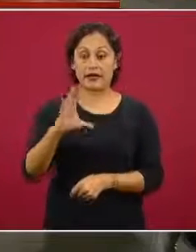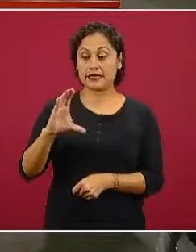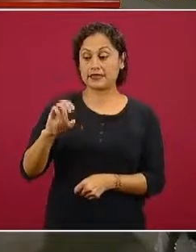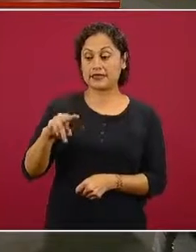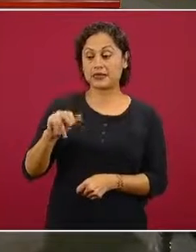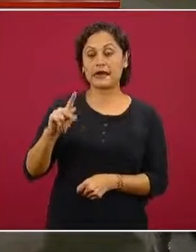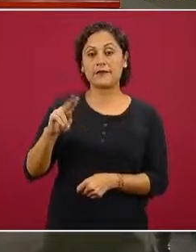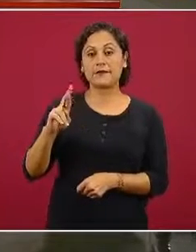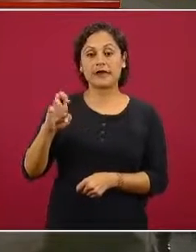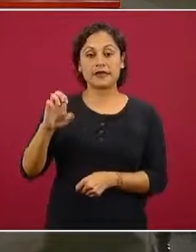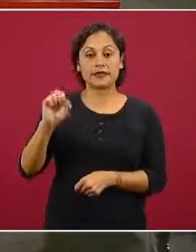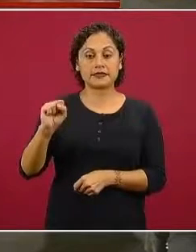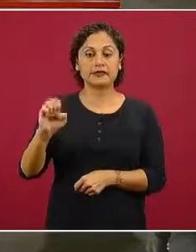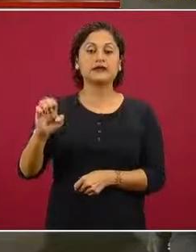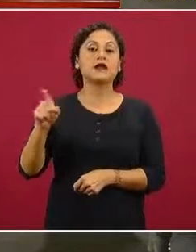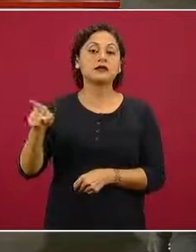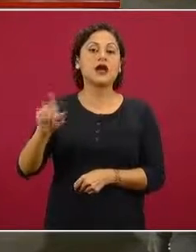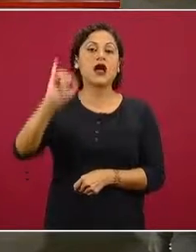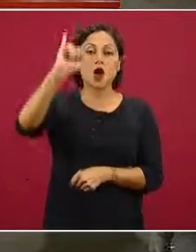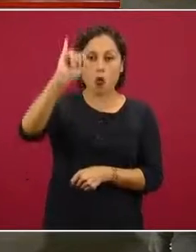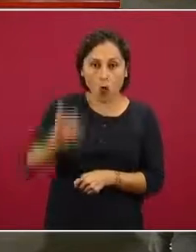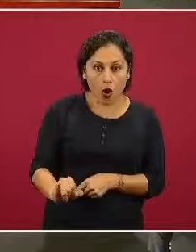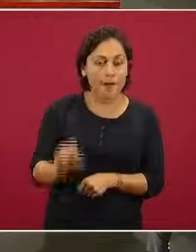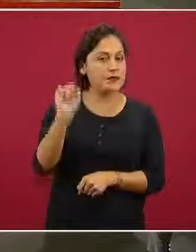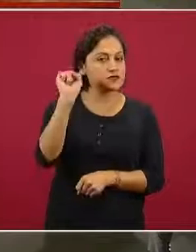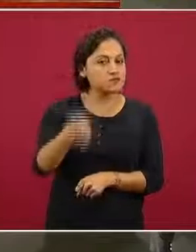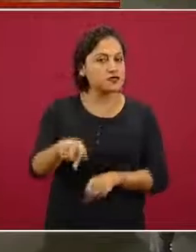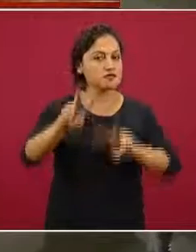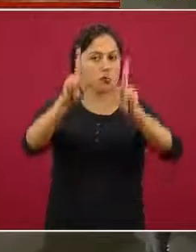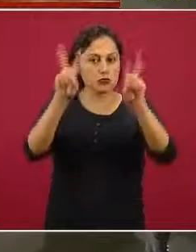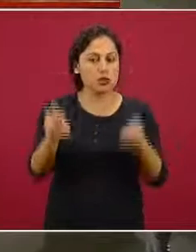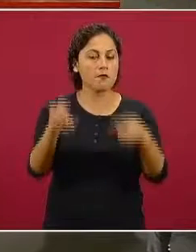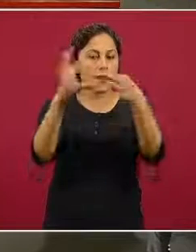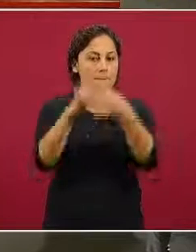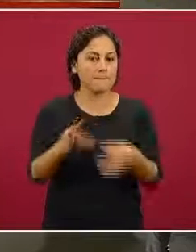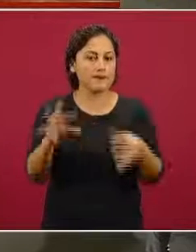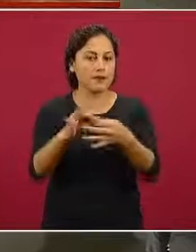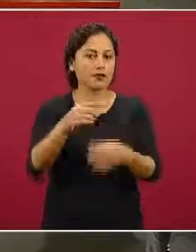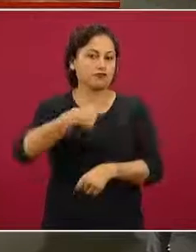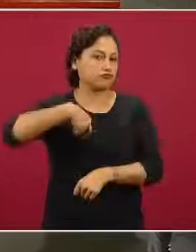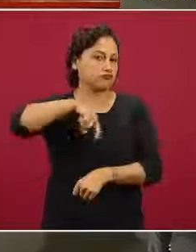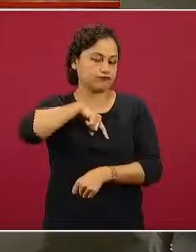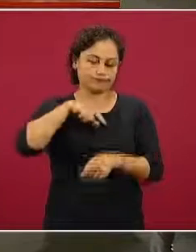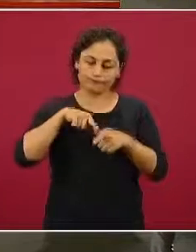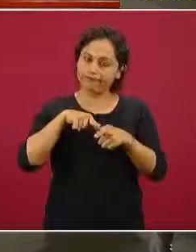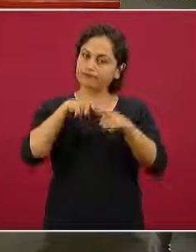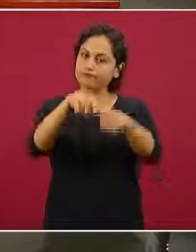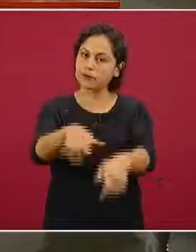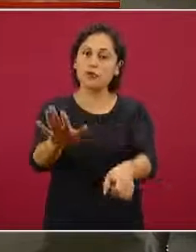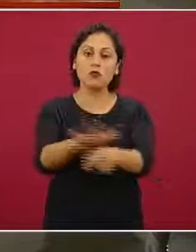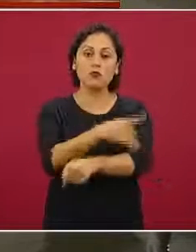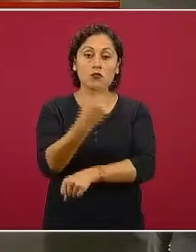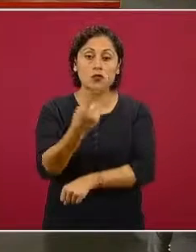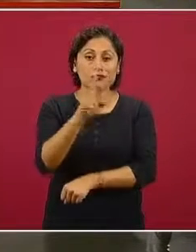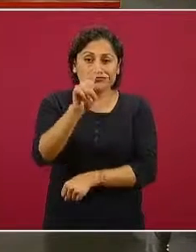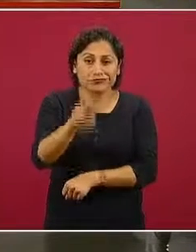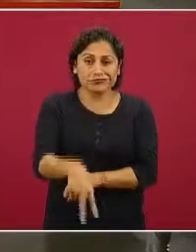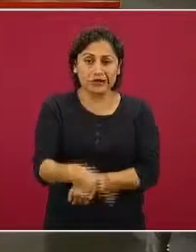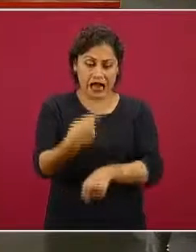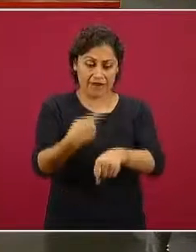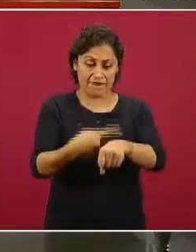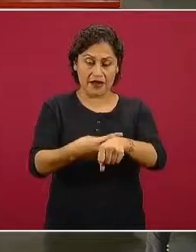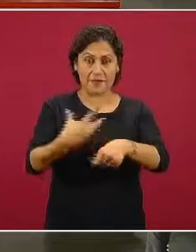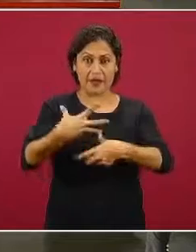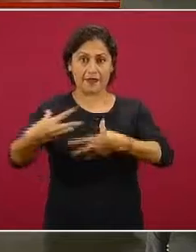los jueves los hemos ya aprovechado para hablar de este tema y lo hemos aprovechado porque este tema es fundamental las epidemias de enfermedades